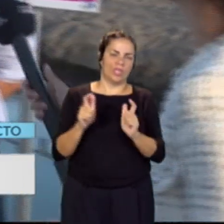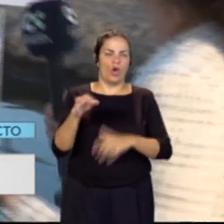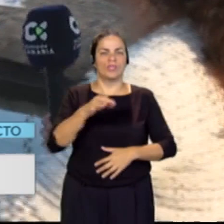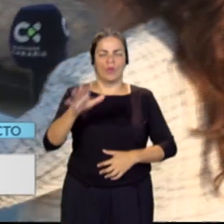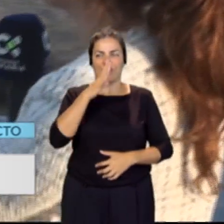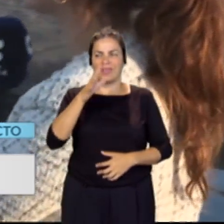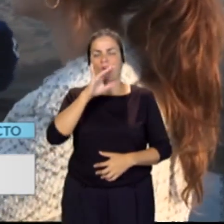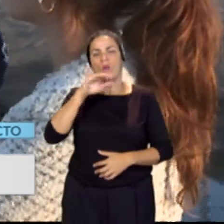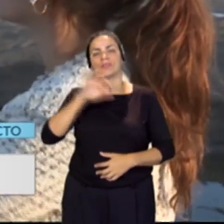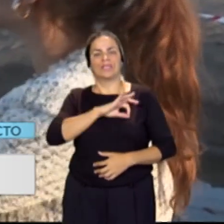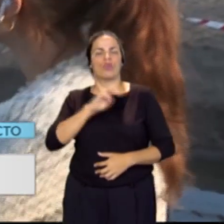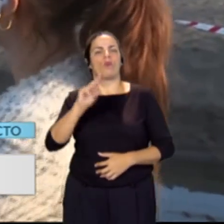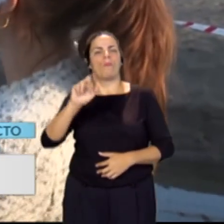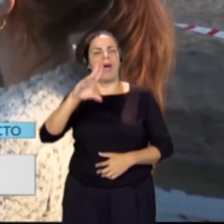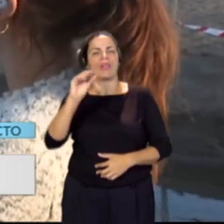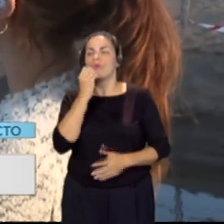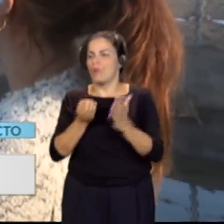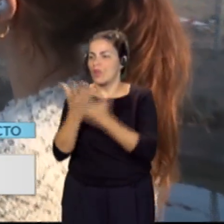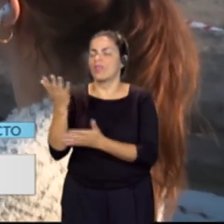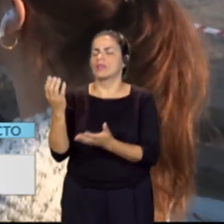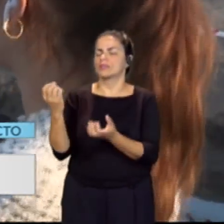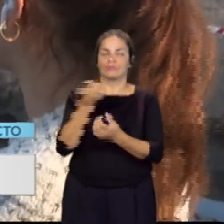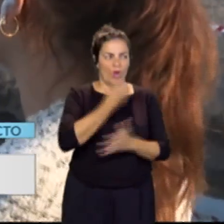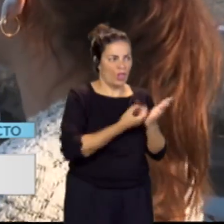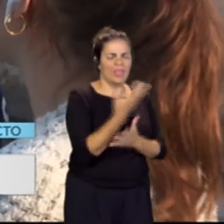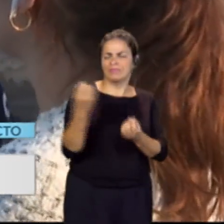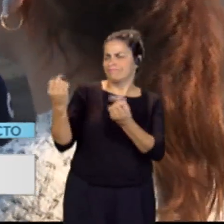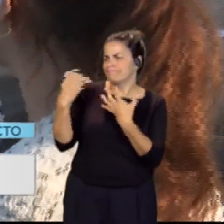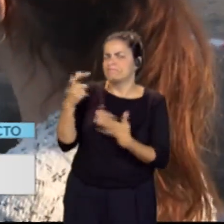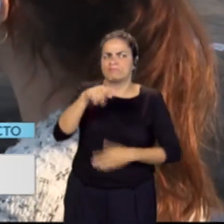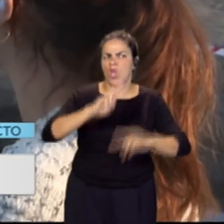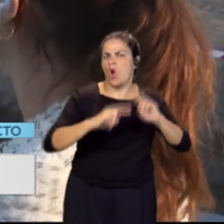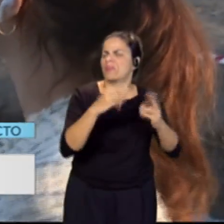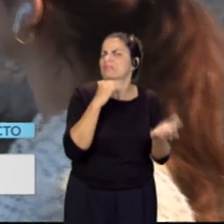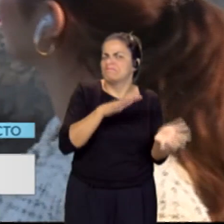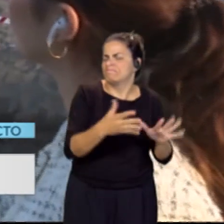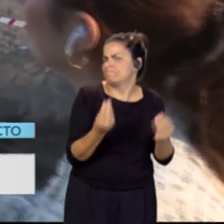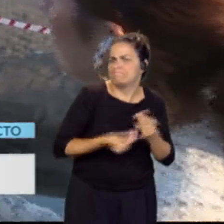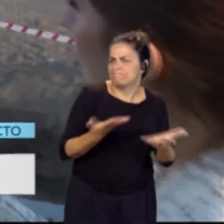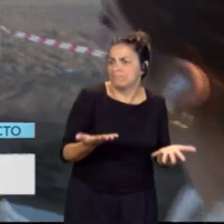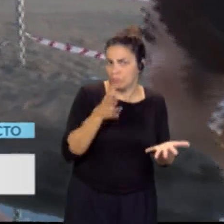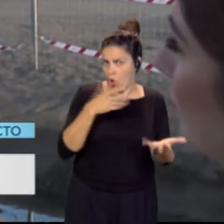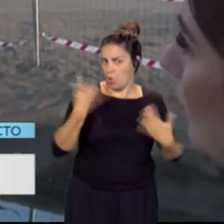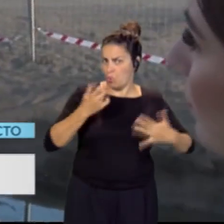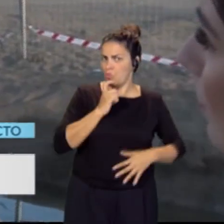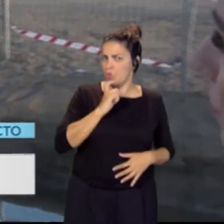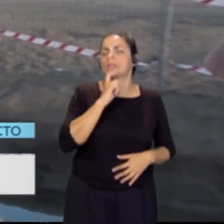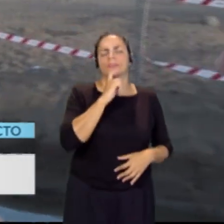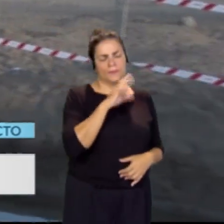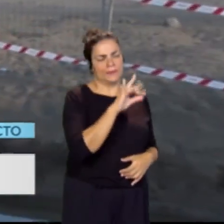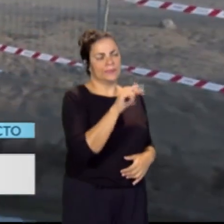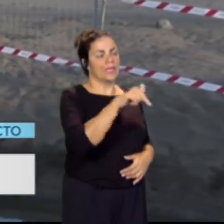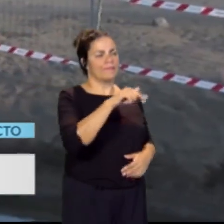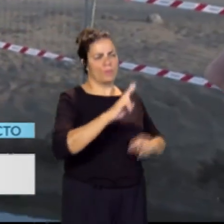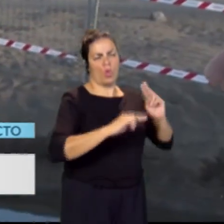buenos días. ¿Qué tal? Pues cuéntenos un poco cómo se está ejecutando esta obra, que hablamos que es una obra de gran complejidad. Sí, a ver, esta es una obra que llevamos